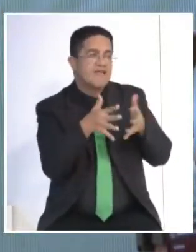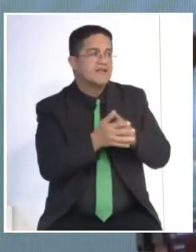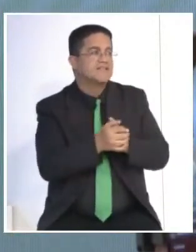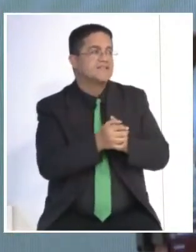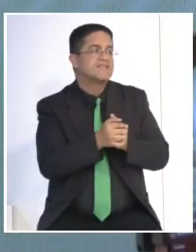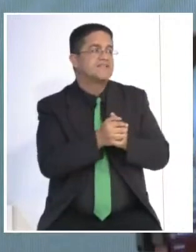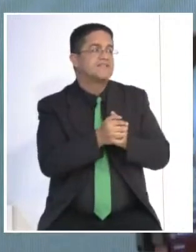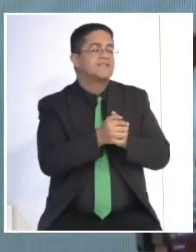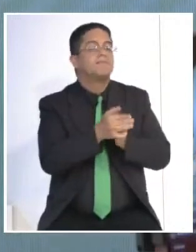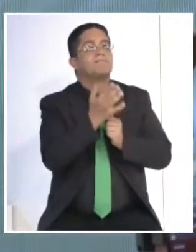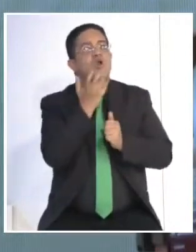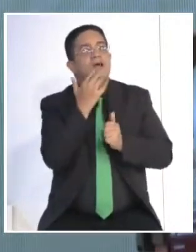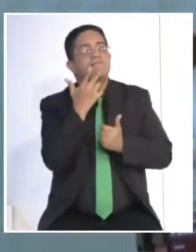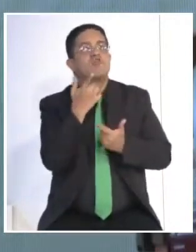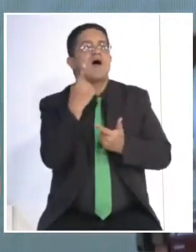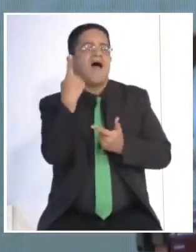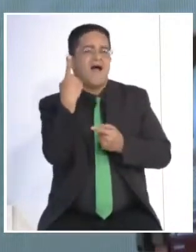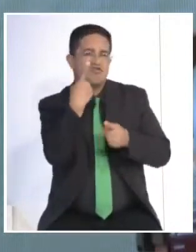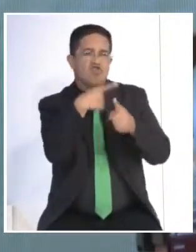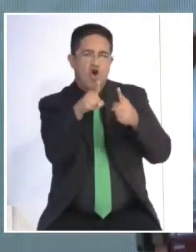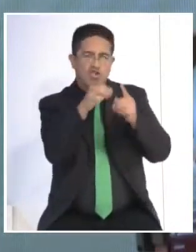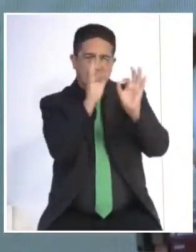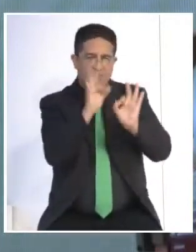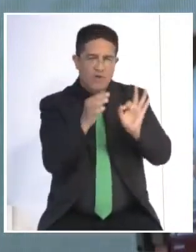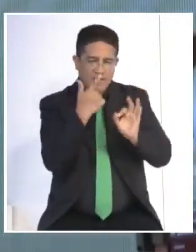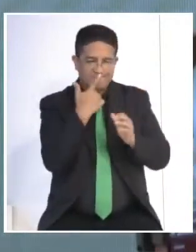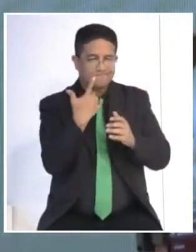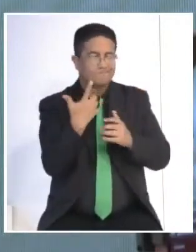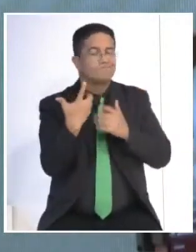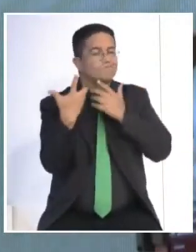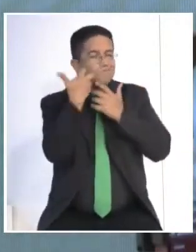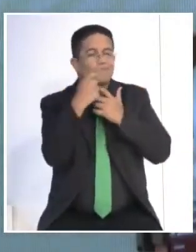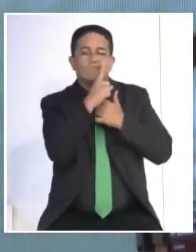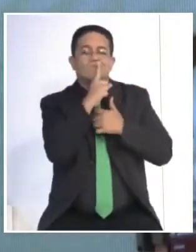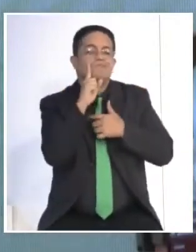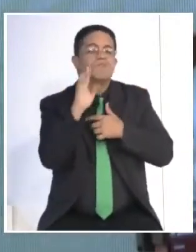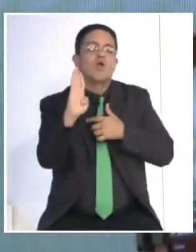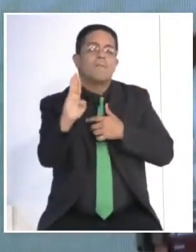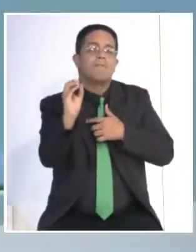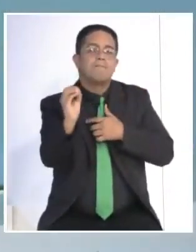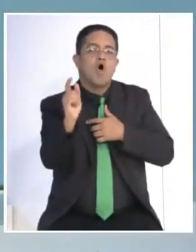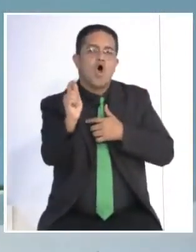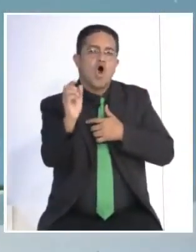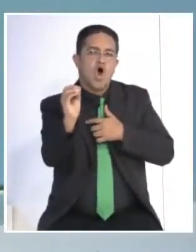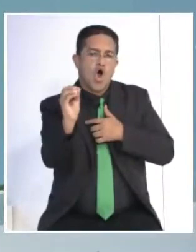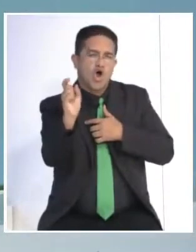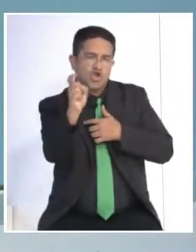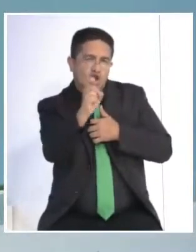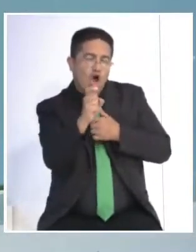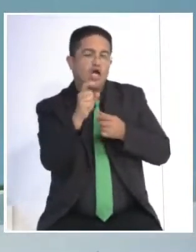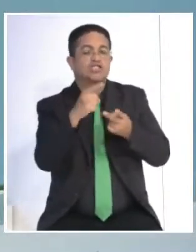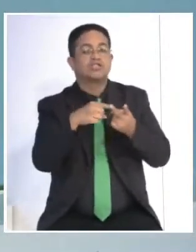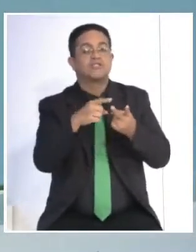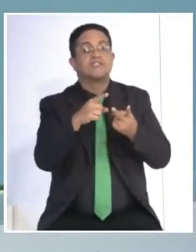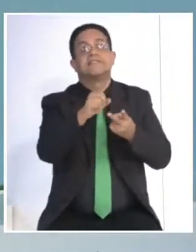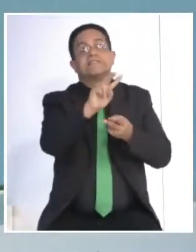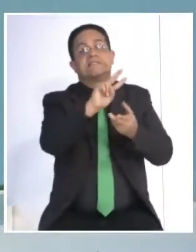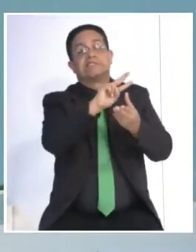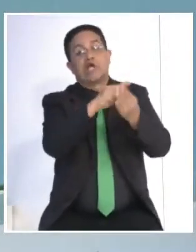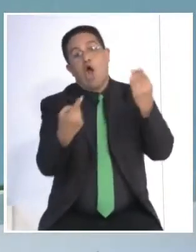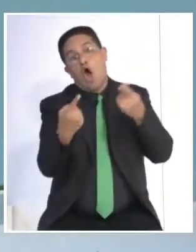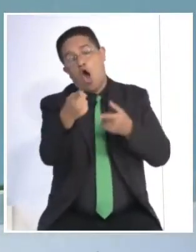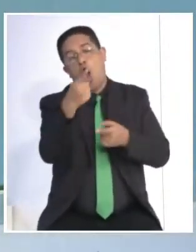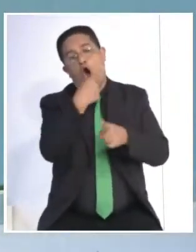fotónicos como por ejemplo el botox o mesoterapia y lograr un rejuvenecimiento total. Vemos entonces cómo la combinación de las